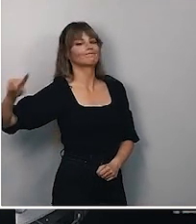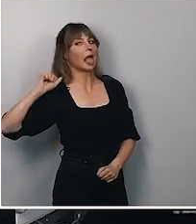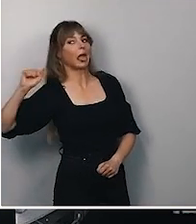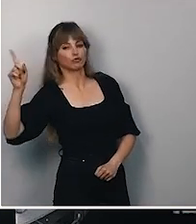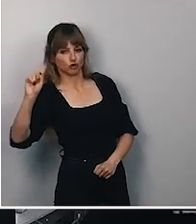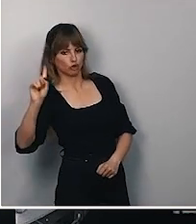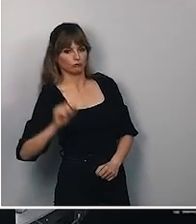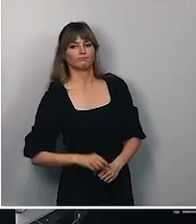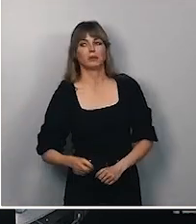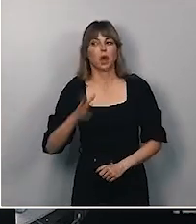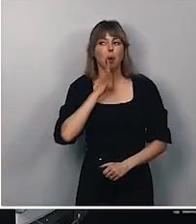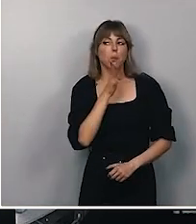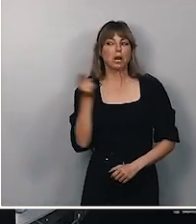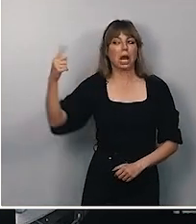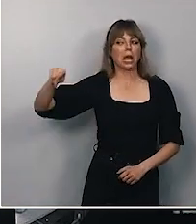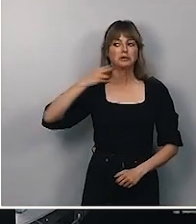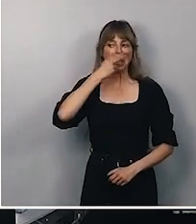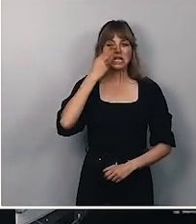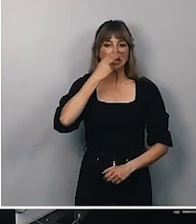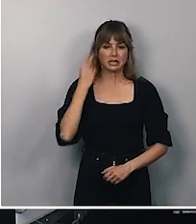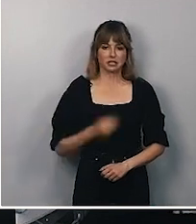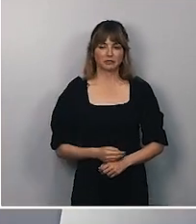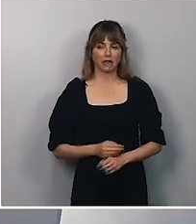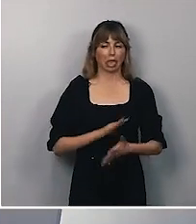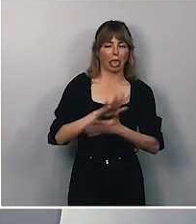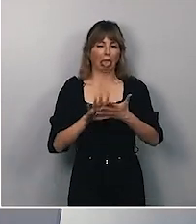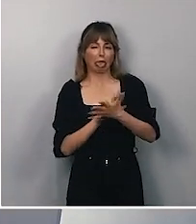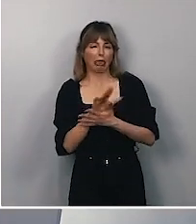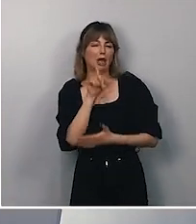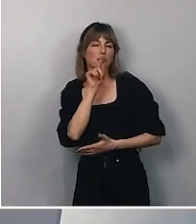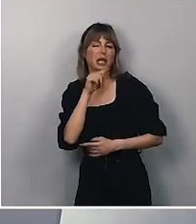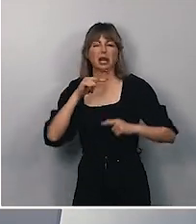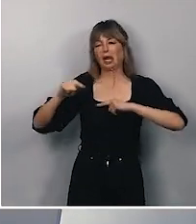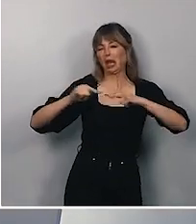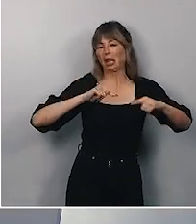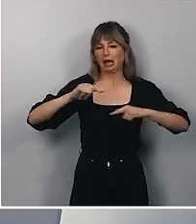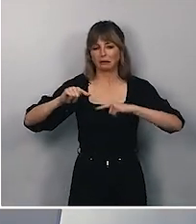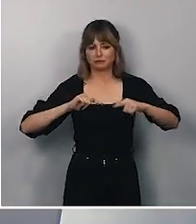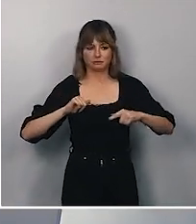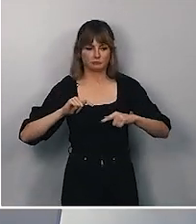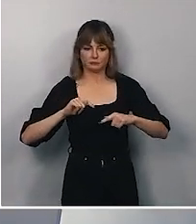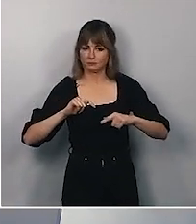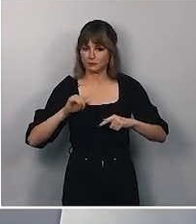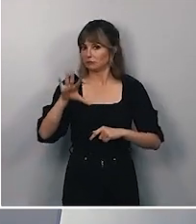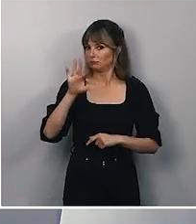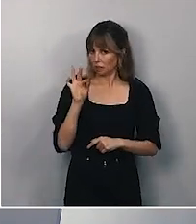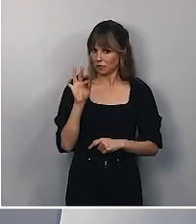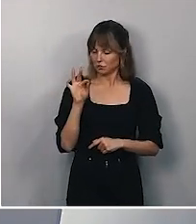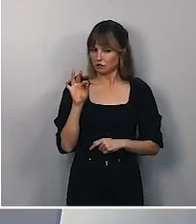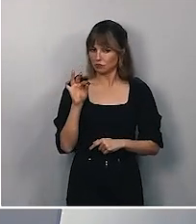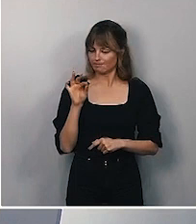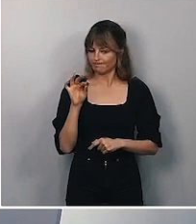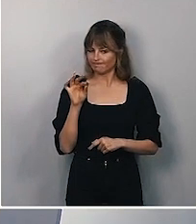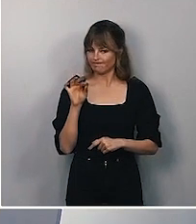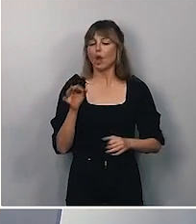porque probablemente les interesaría que se estuviera hablando de tuits en vez de las decisiones de la Corte